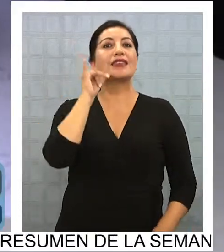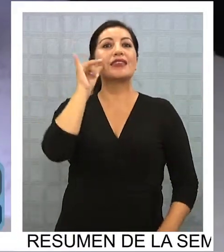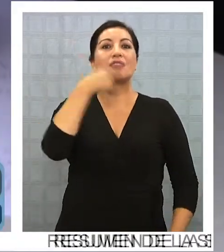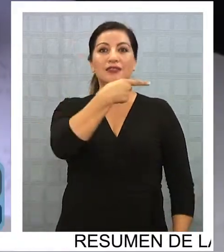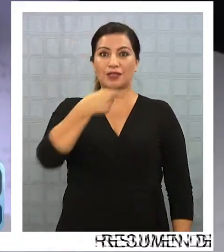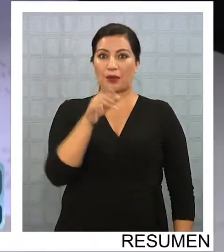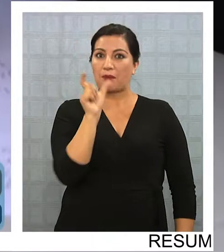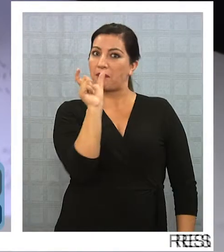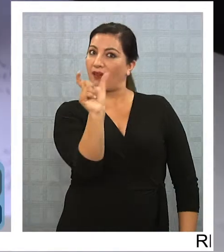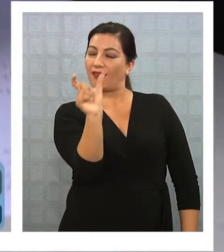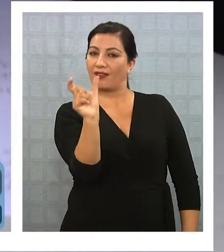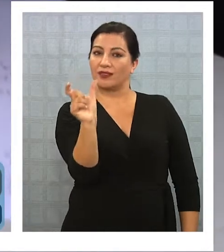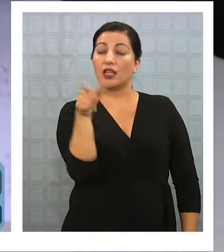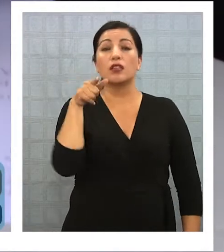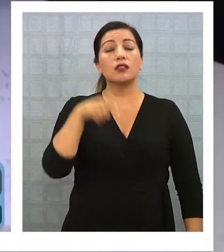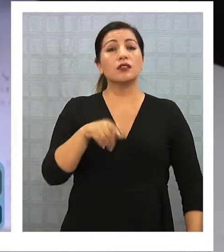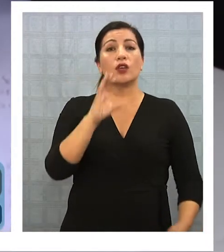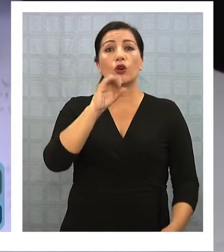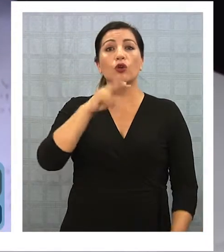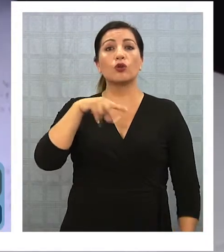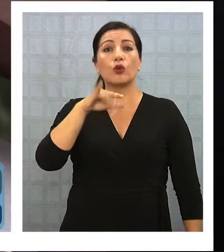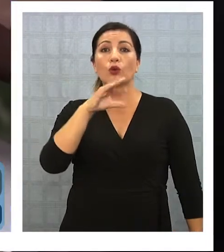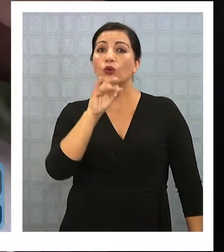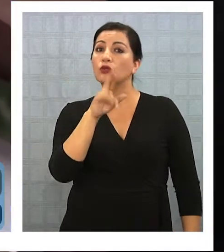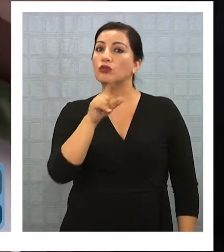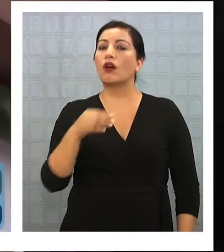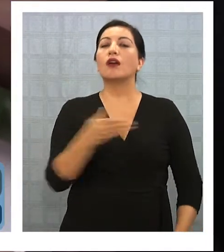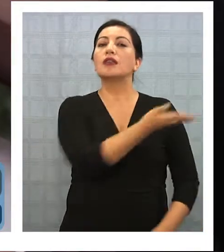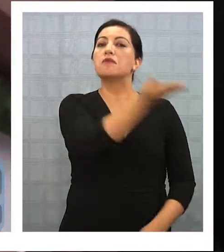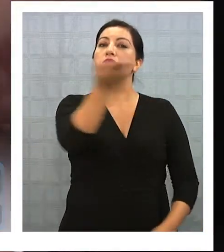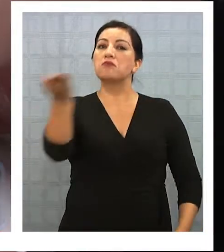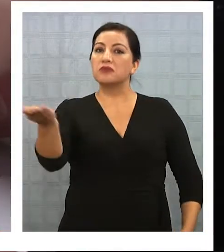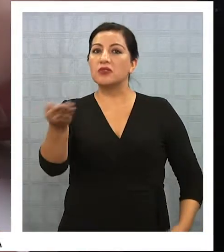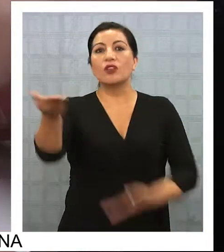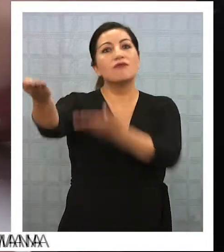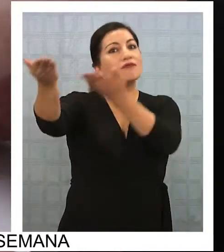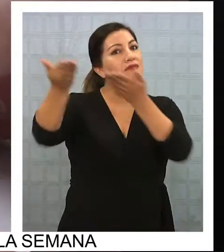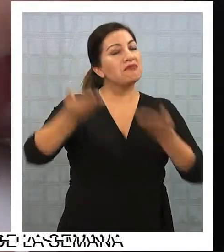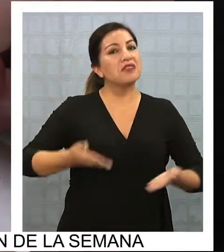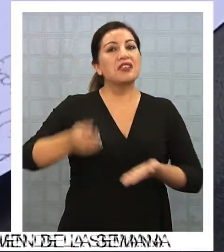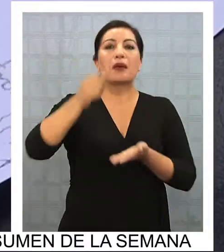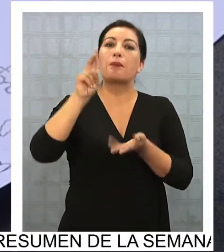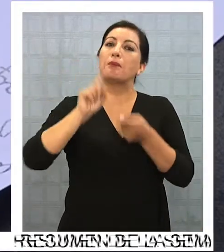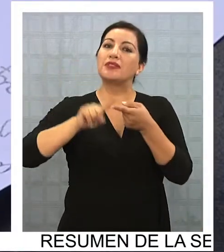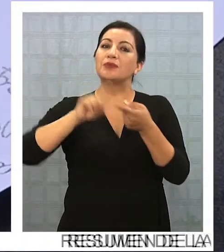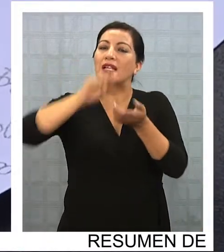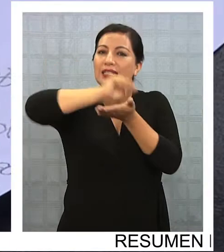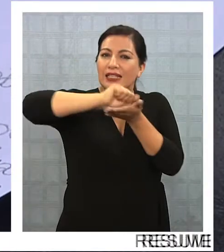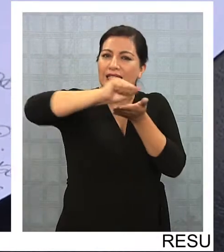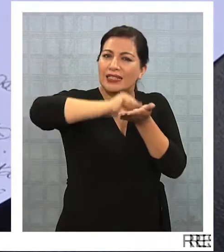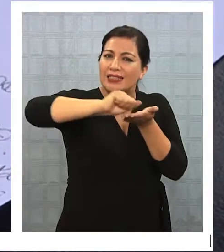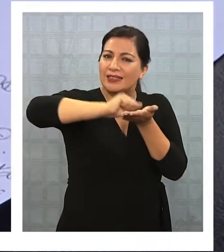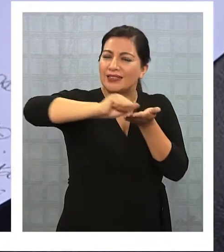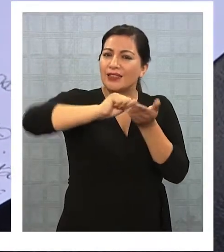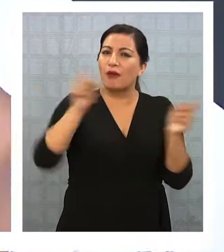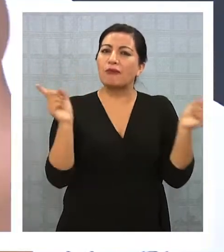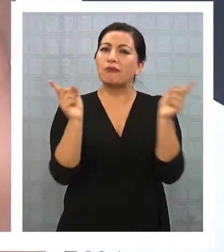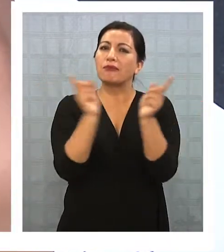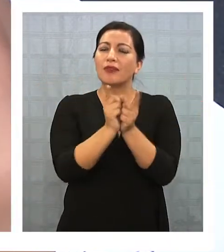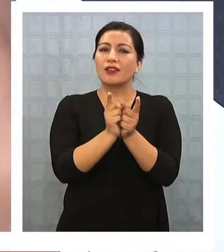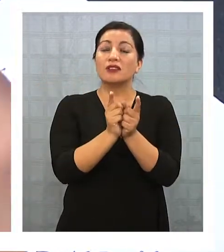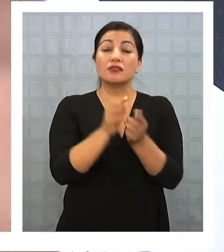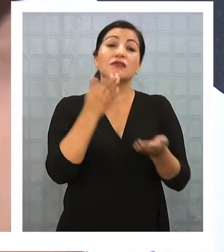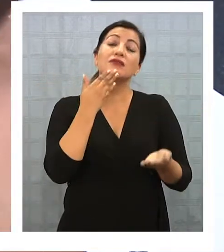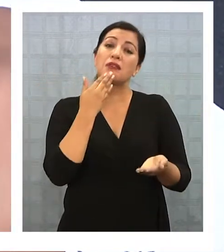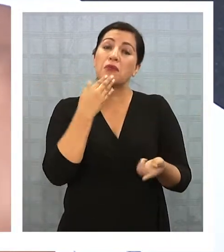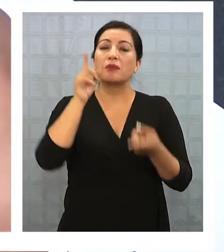en Cien Palabras. El concurso nos invita a todos a convertirnos en escritores y a través de un breve relato permitir